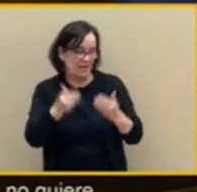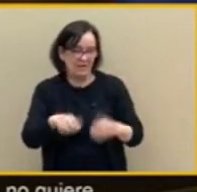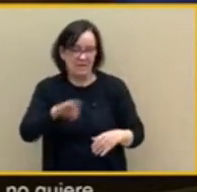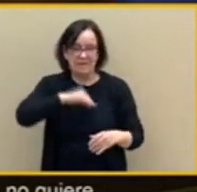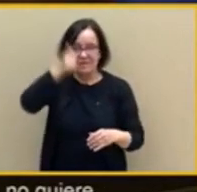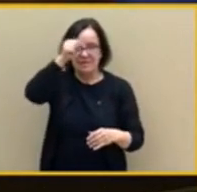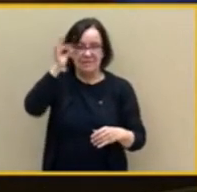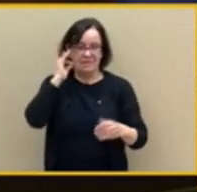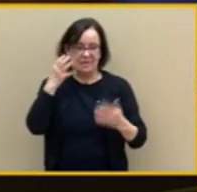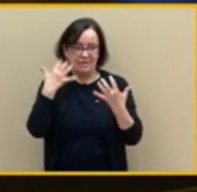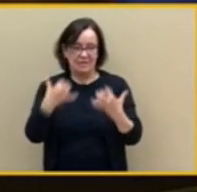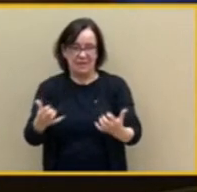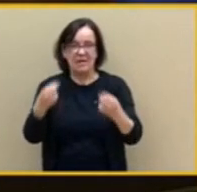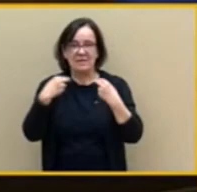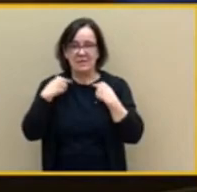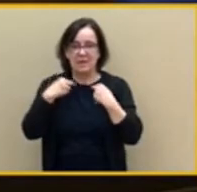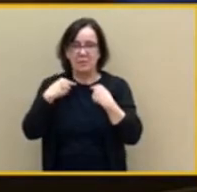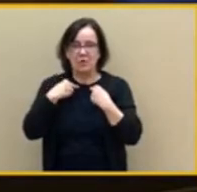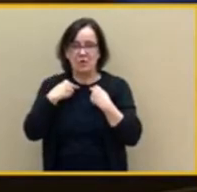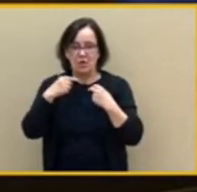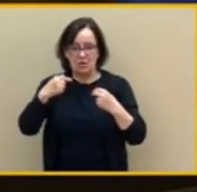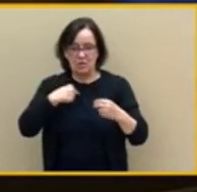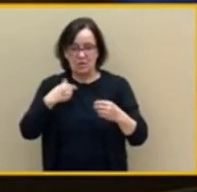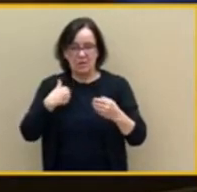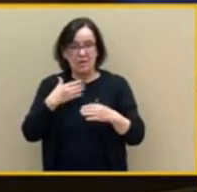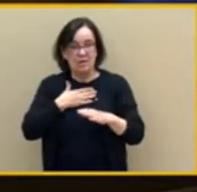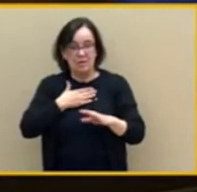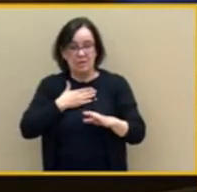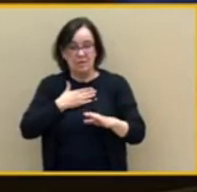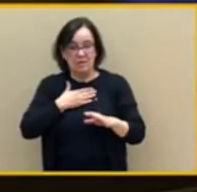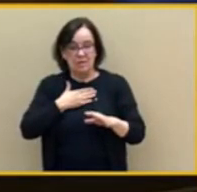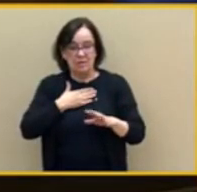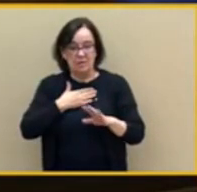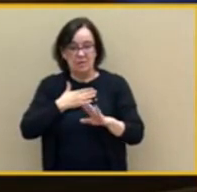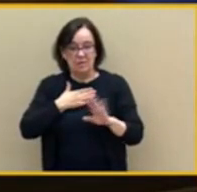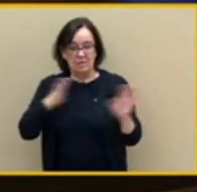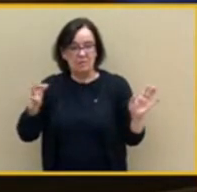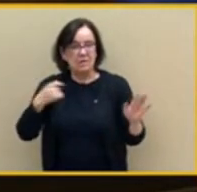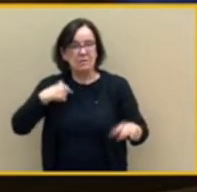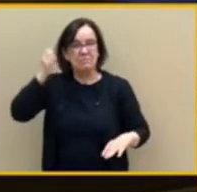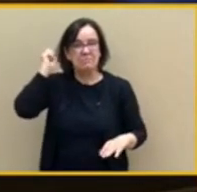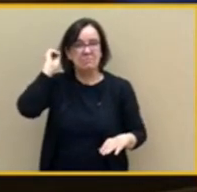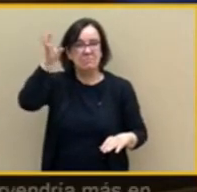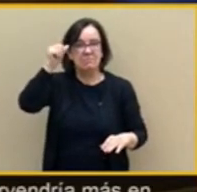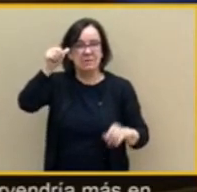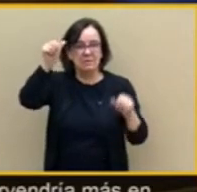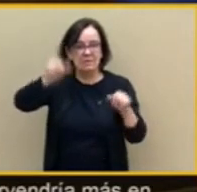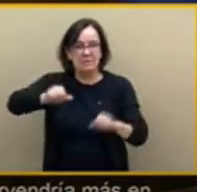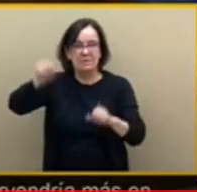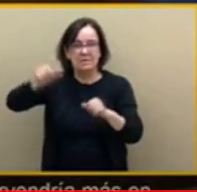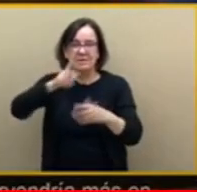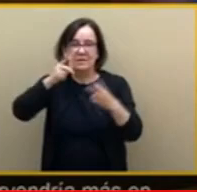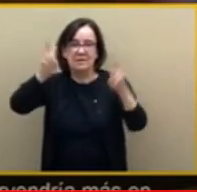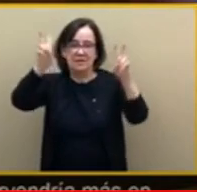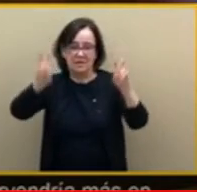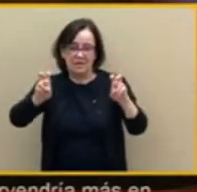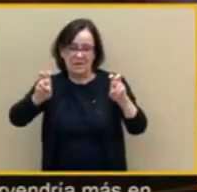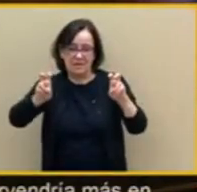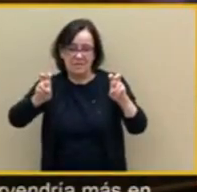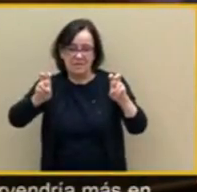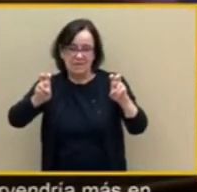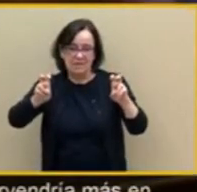parte no intervendría más en este tema si así se decide de común acuerdo. Muchas gracias.